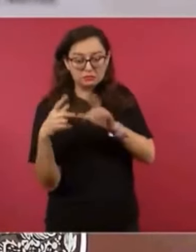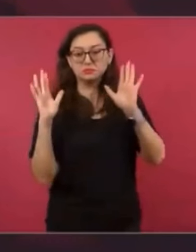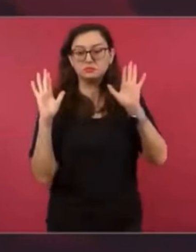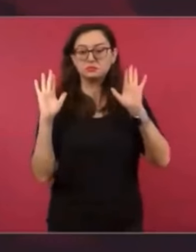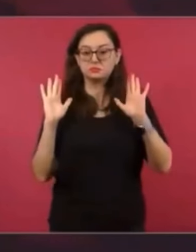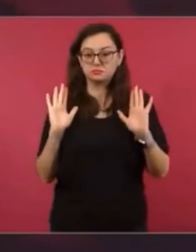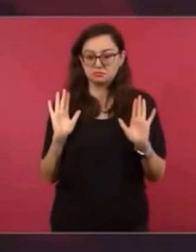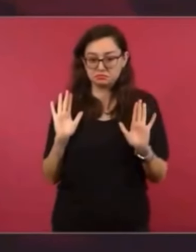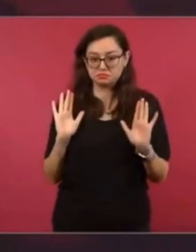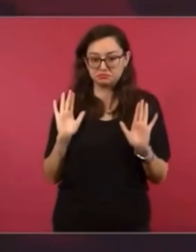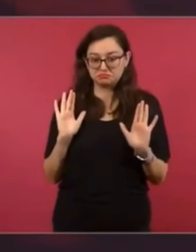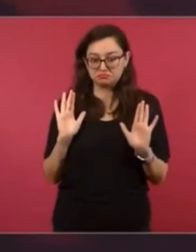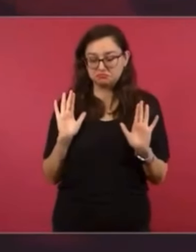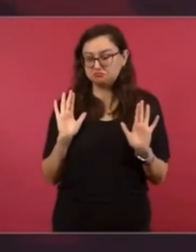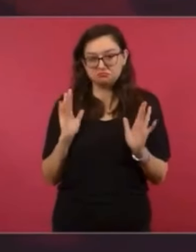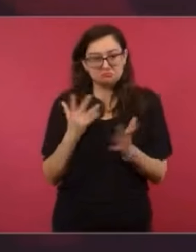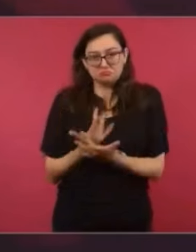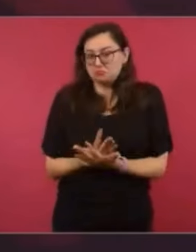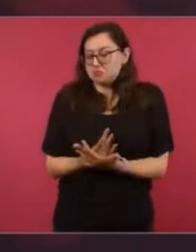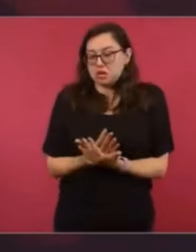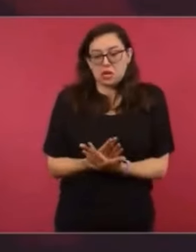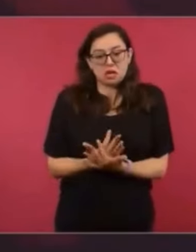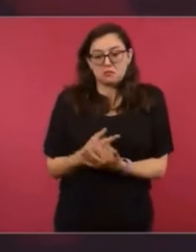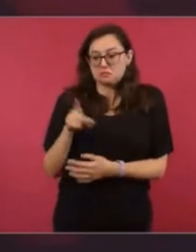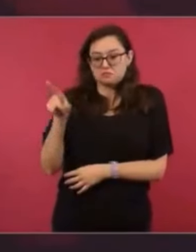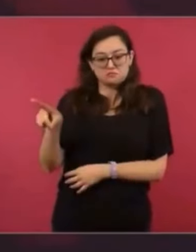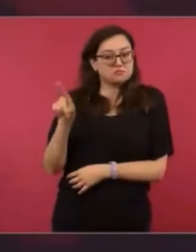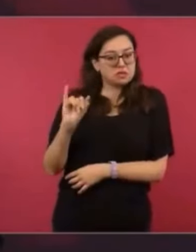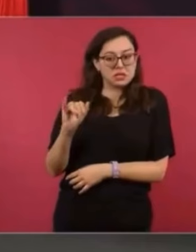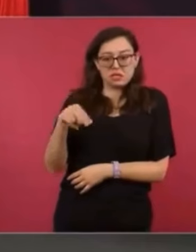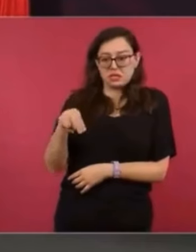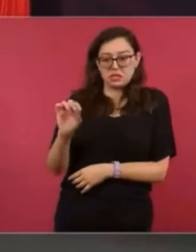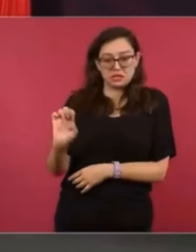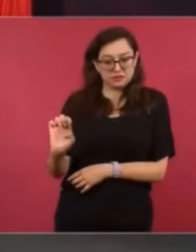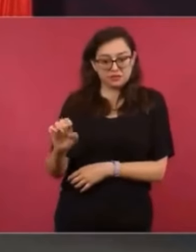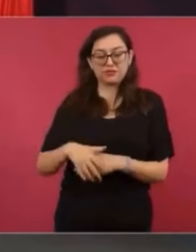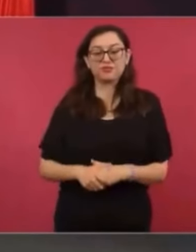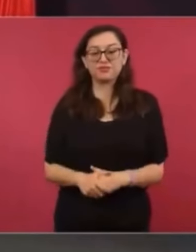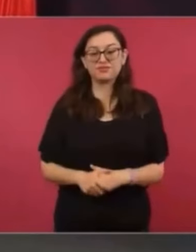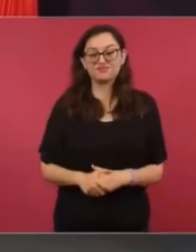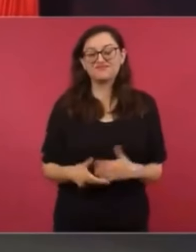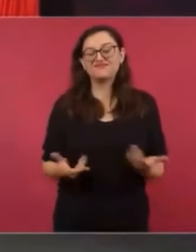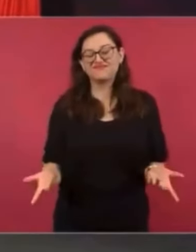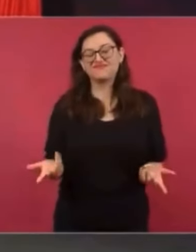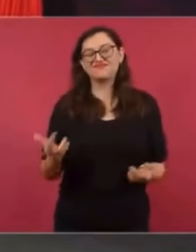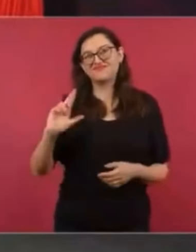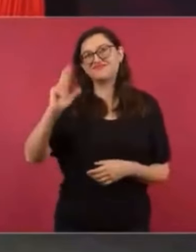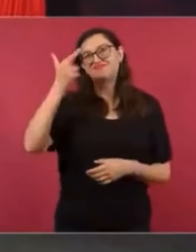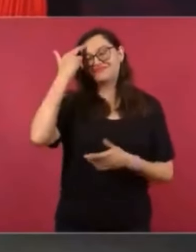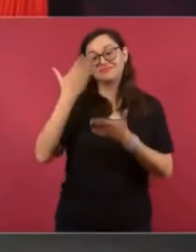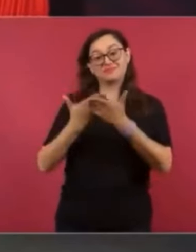Se tardaron, porque me imagino que no les gustó